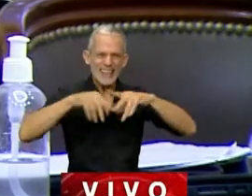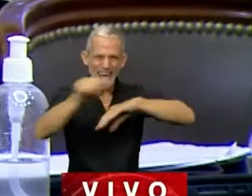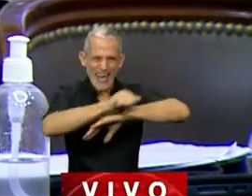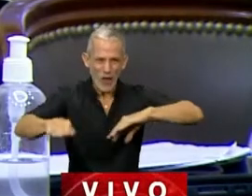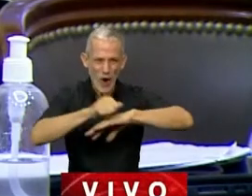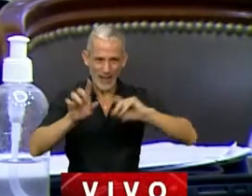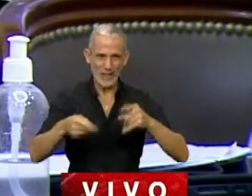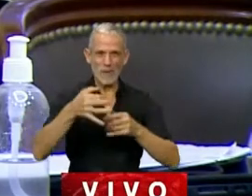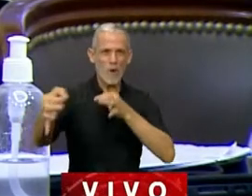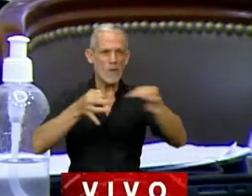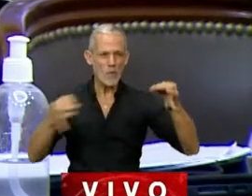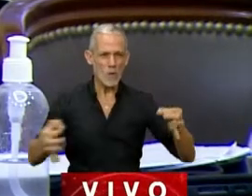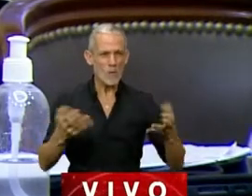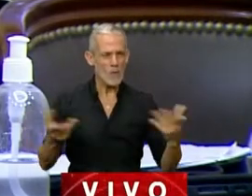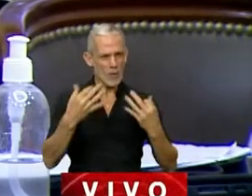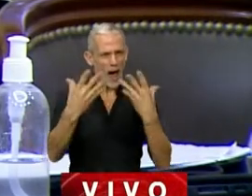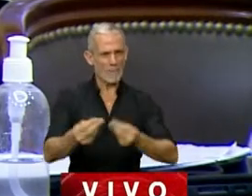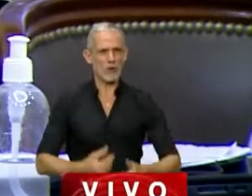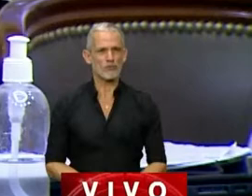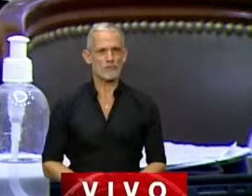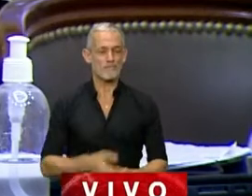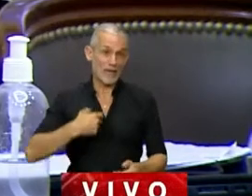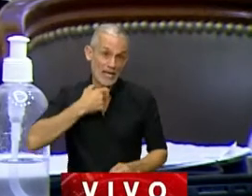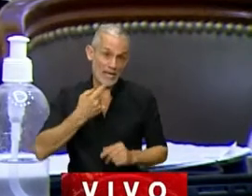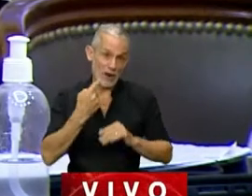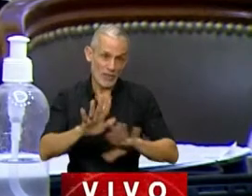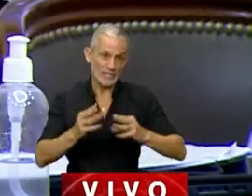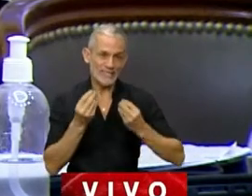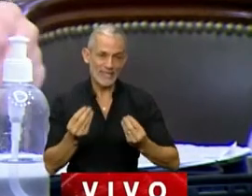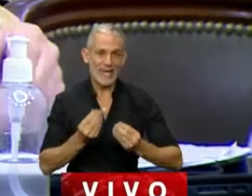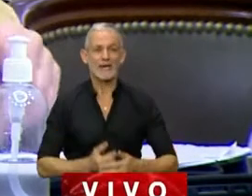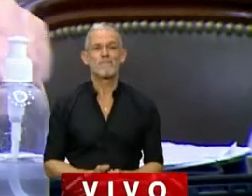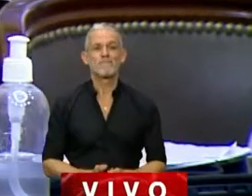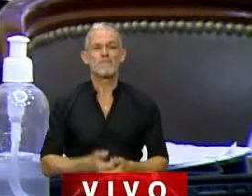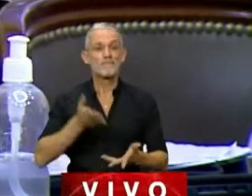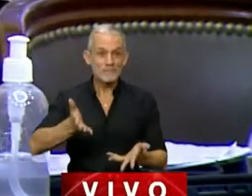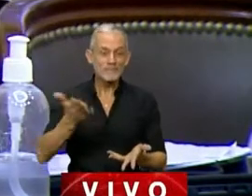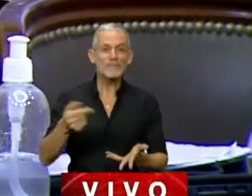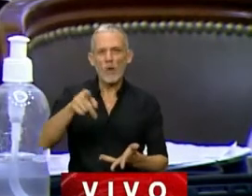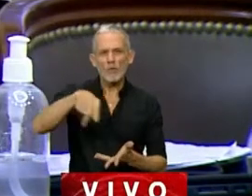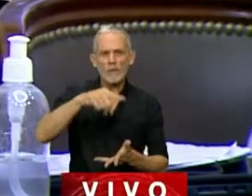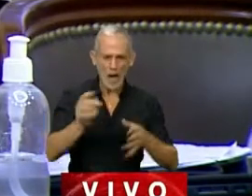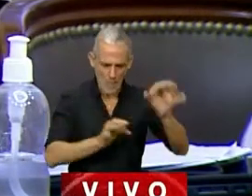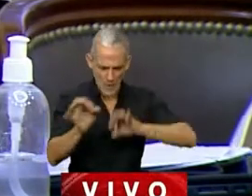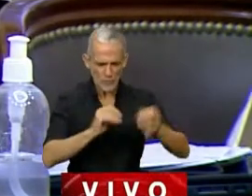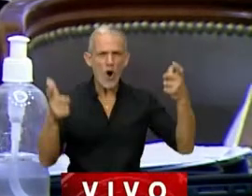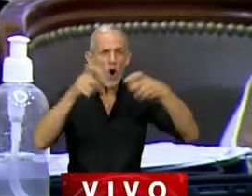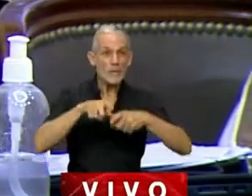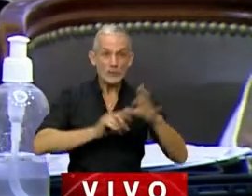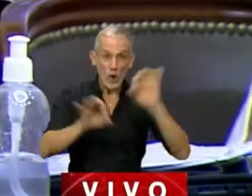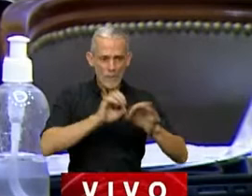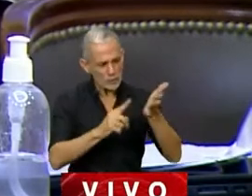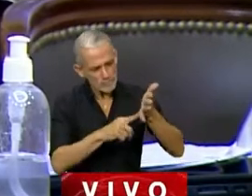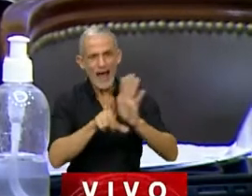de Caspalá. Por eso es que, y quiero decir, señor presidente, que cuando se puso a consideración en la comisión este